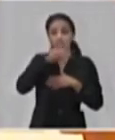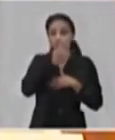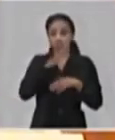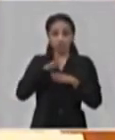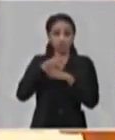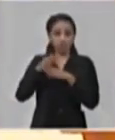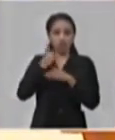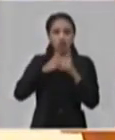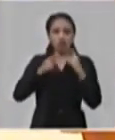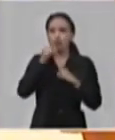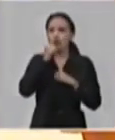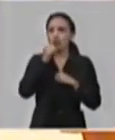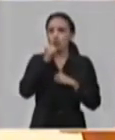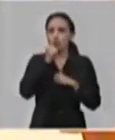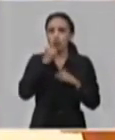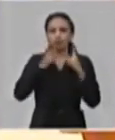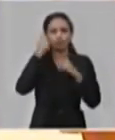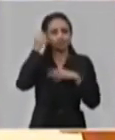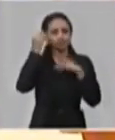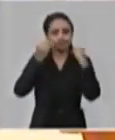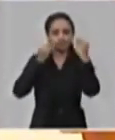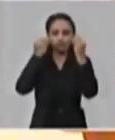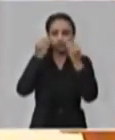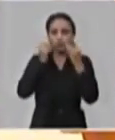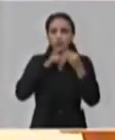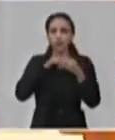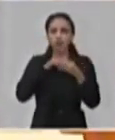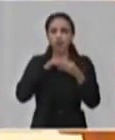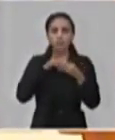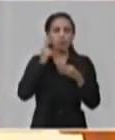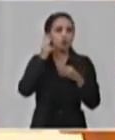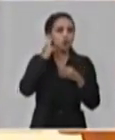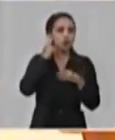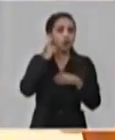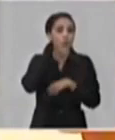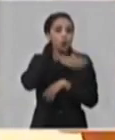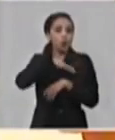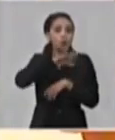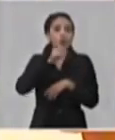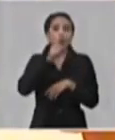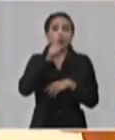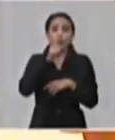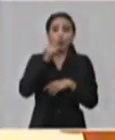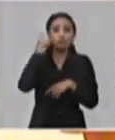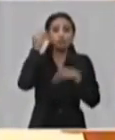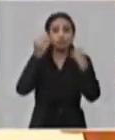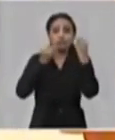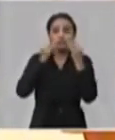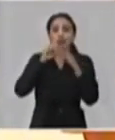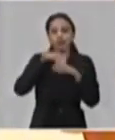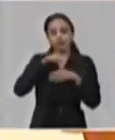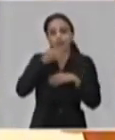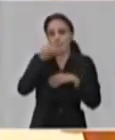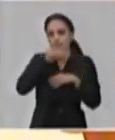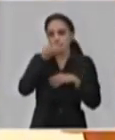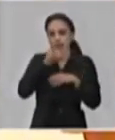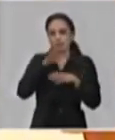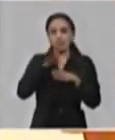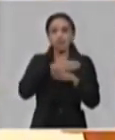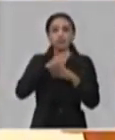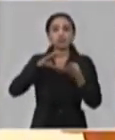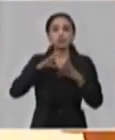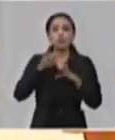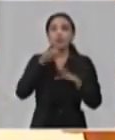preocupaciones que han ido recogiendo de la población y algunas de ellas, bueno, las diferentes maneras